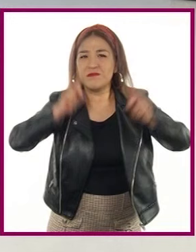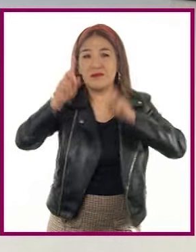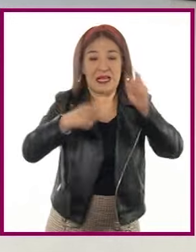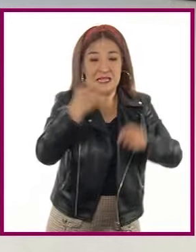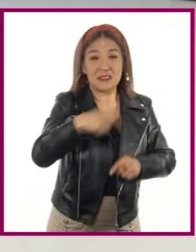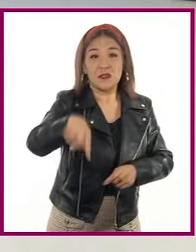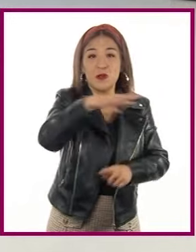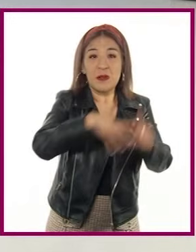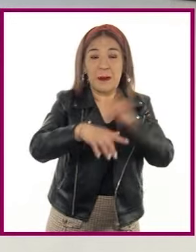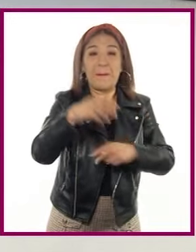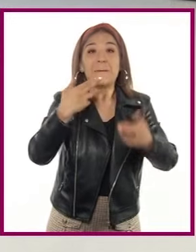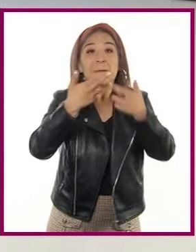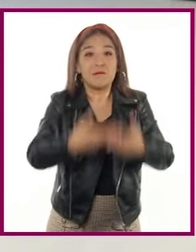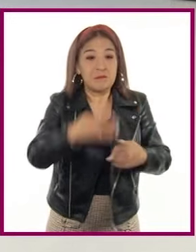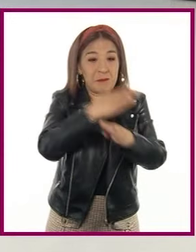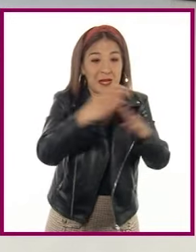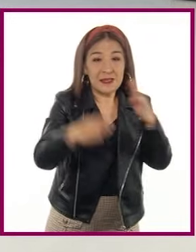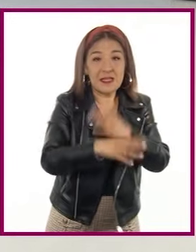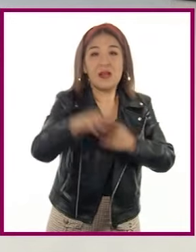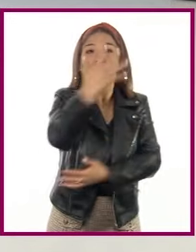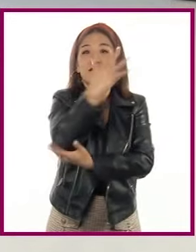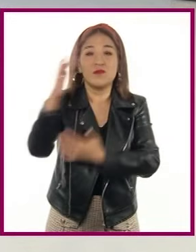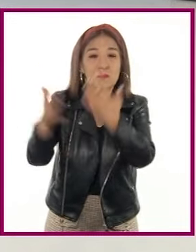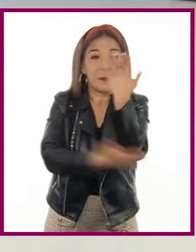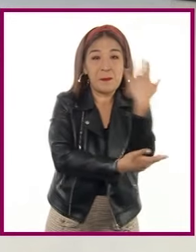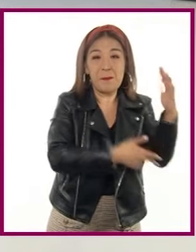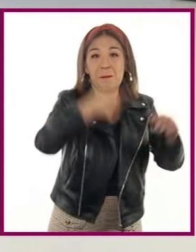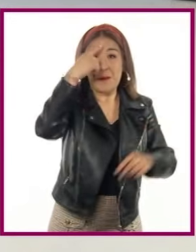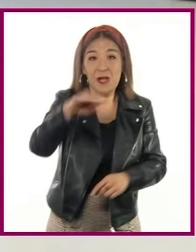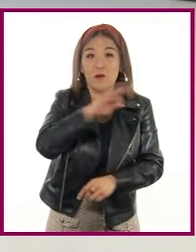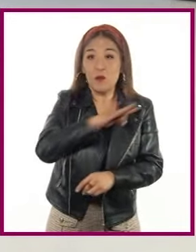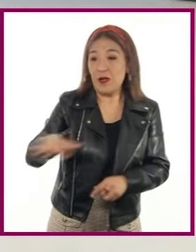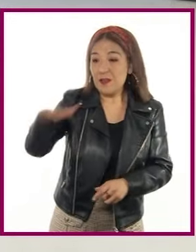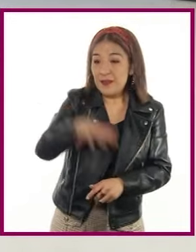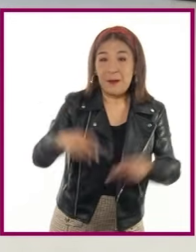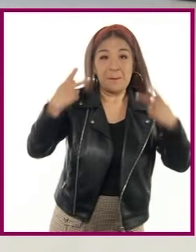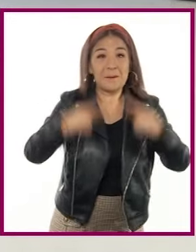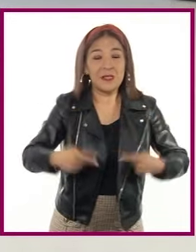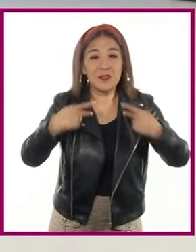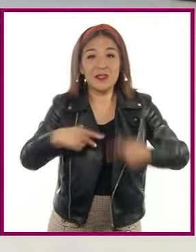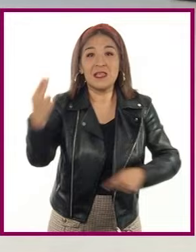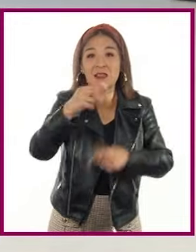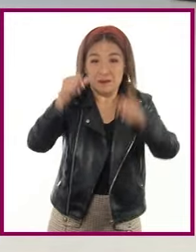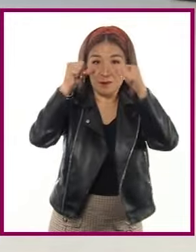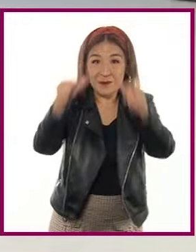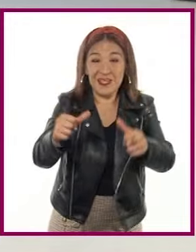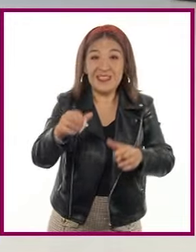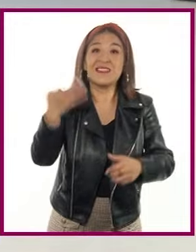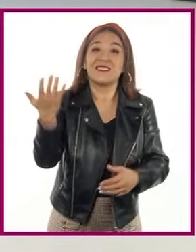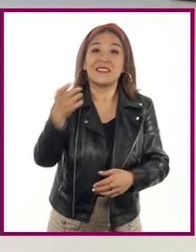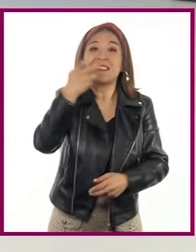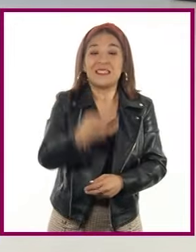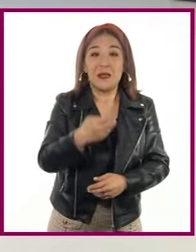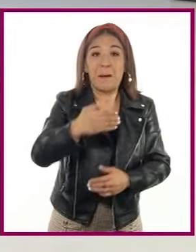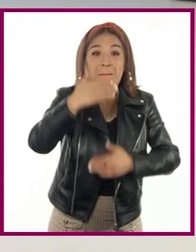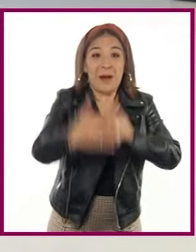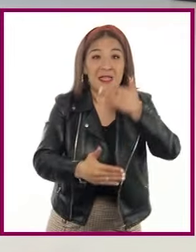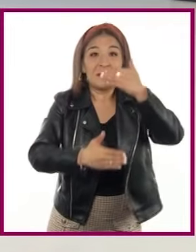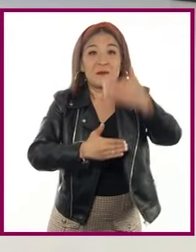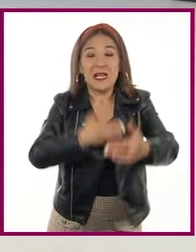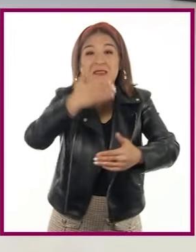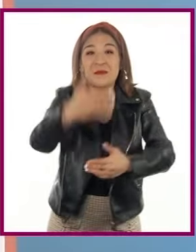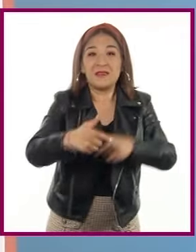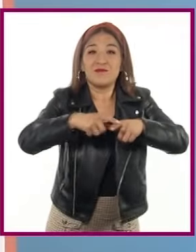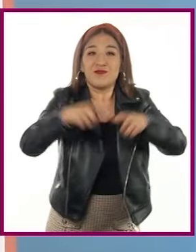del planeta serán suficientes para satisfacer las necesidades de una población que cada día crece y